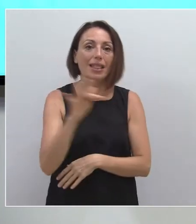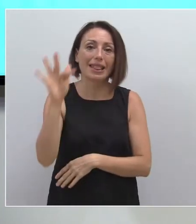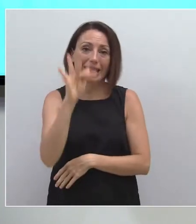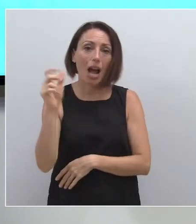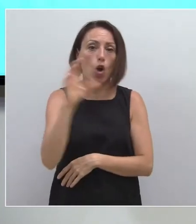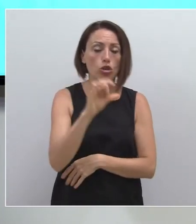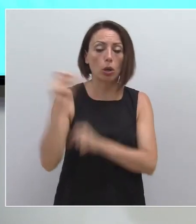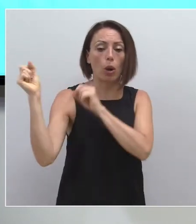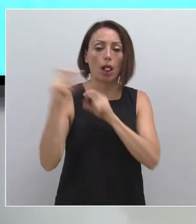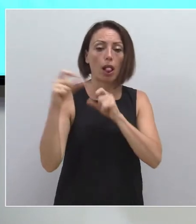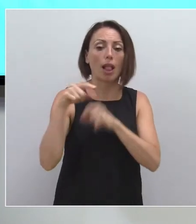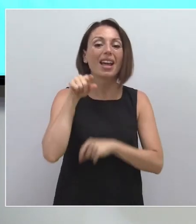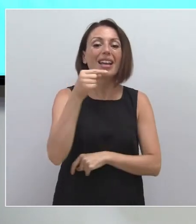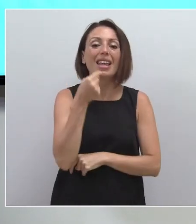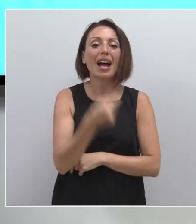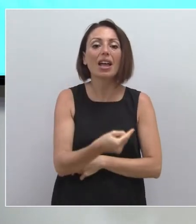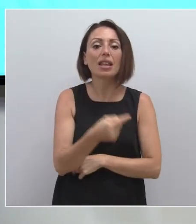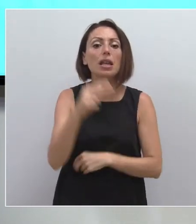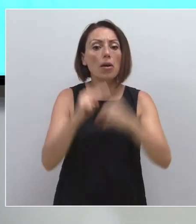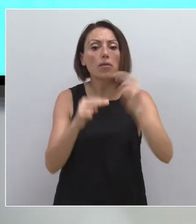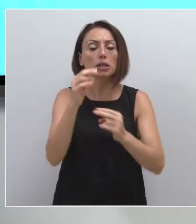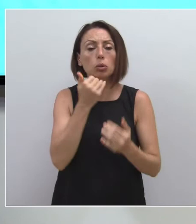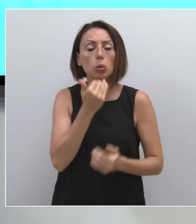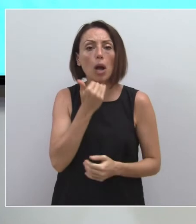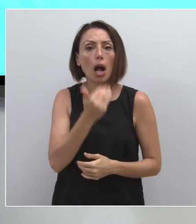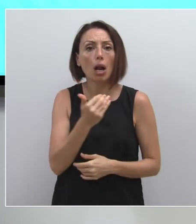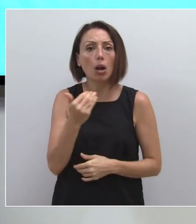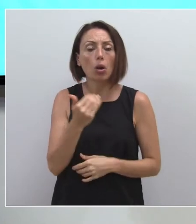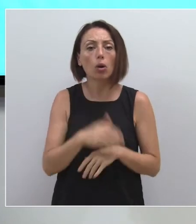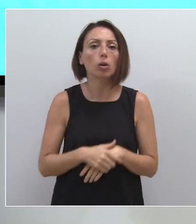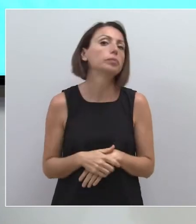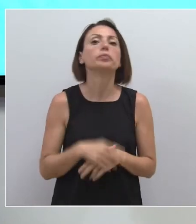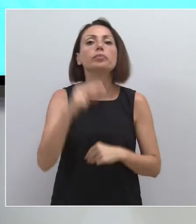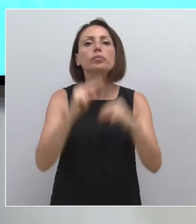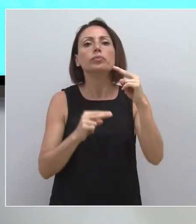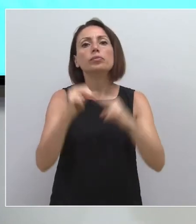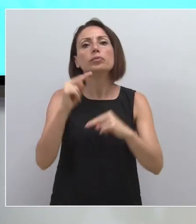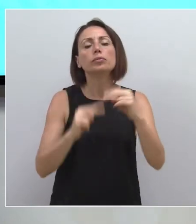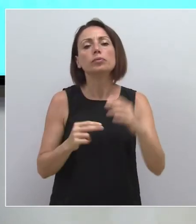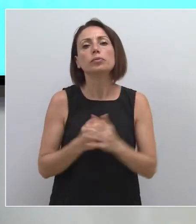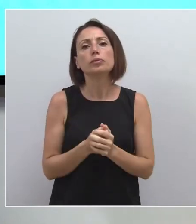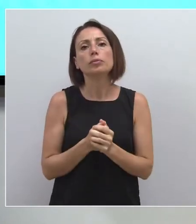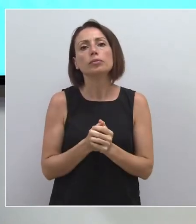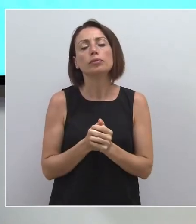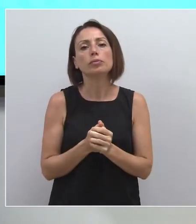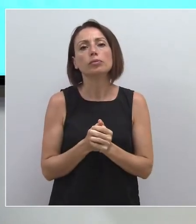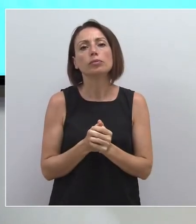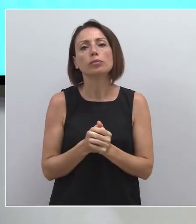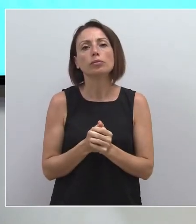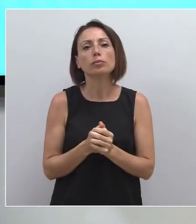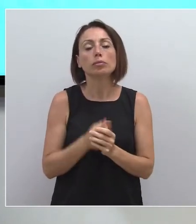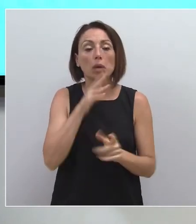lo consideraba como una infraestructura estructural para toda